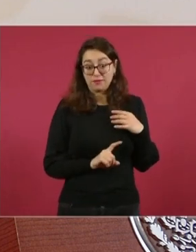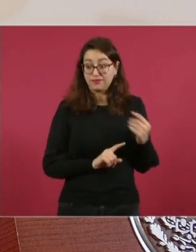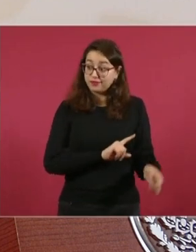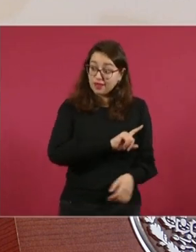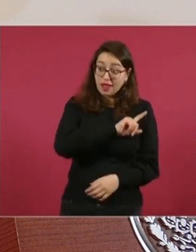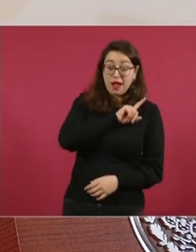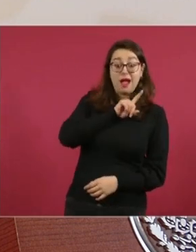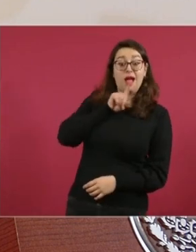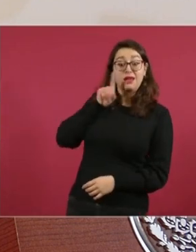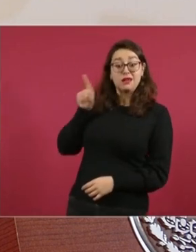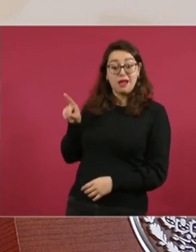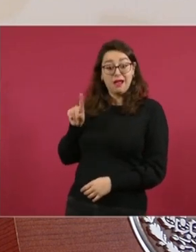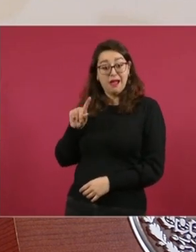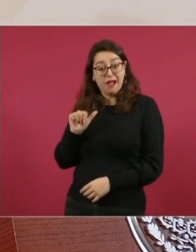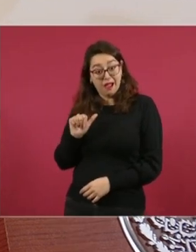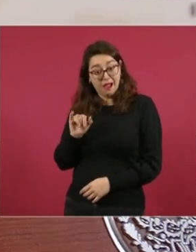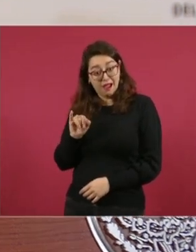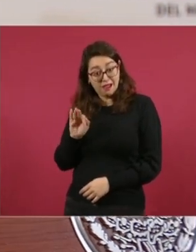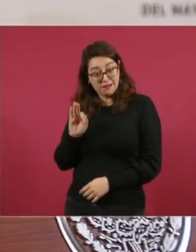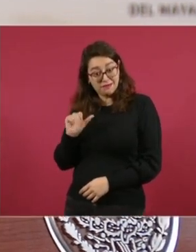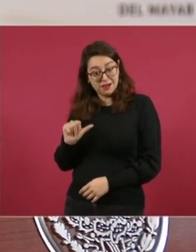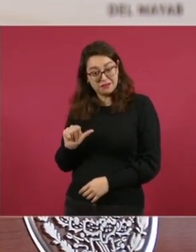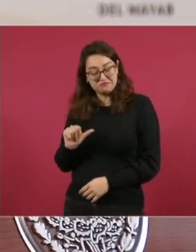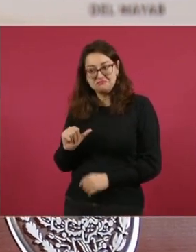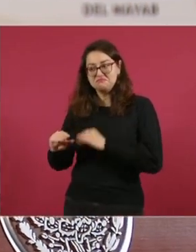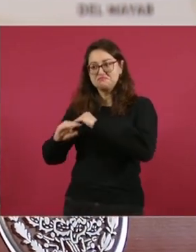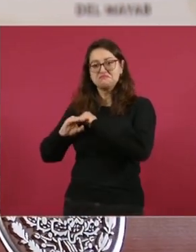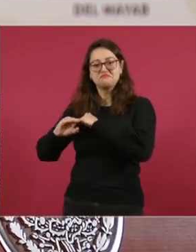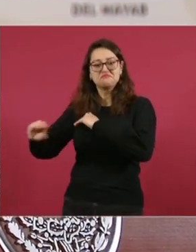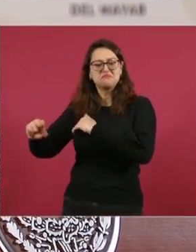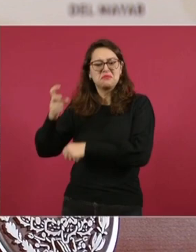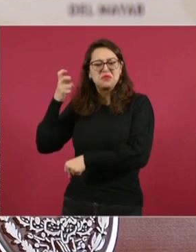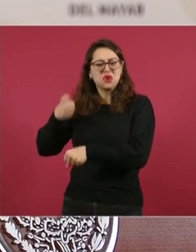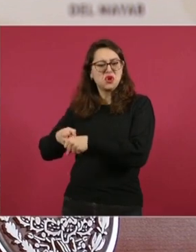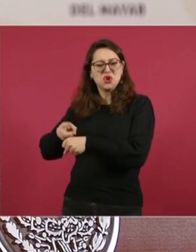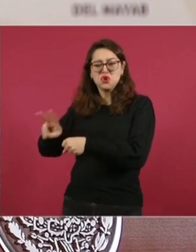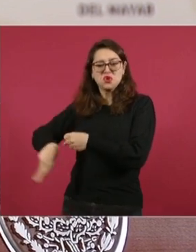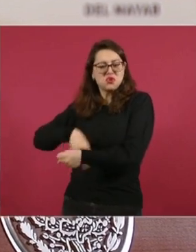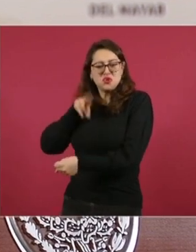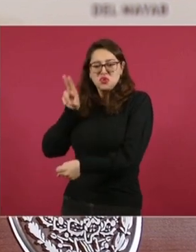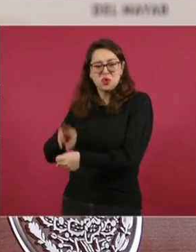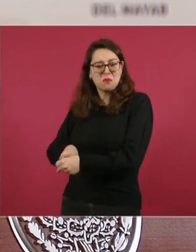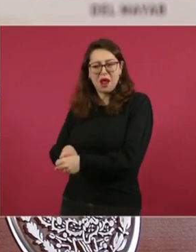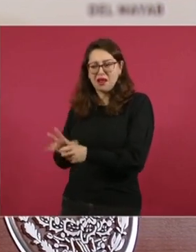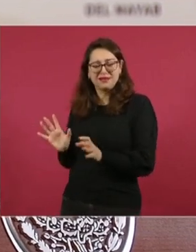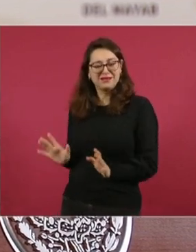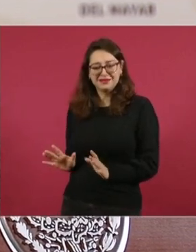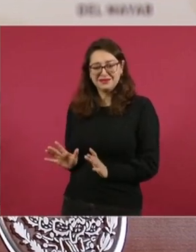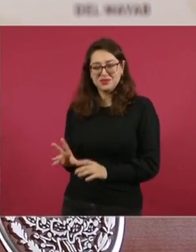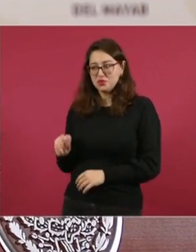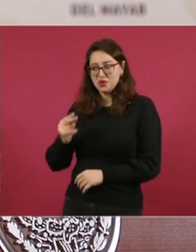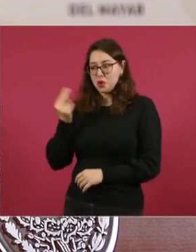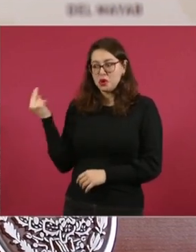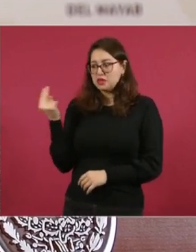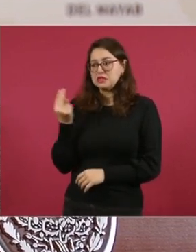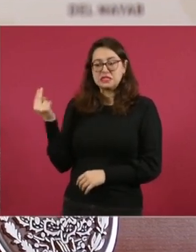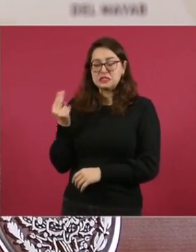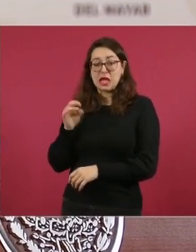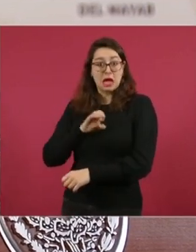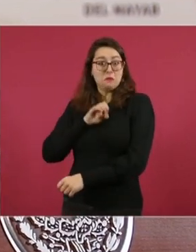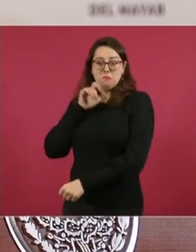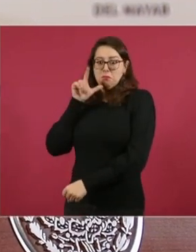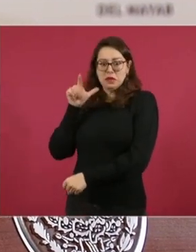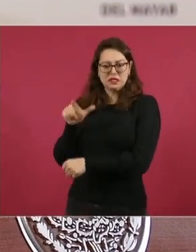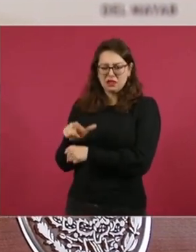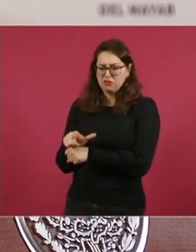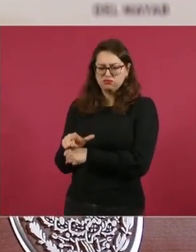Benito Juárez tener pistas de cemento, de